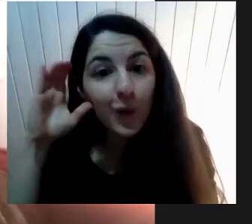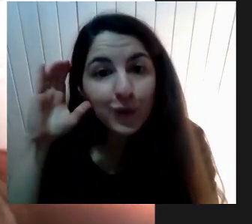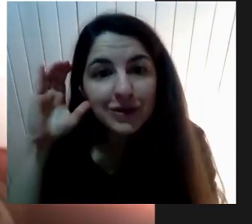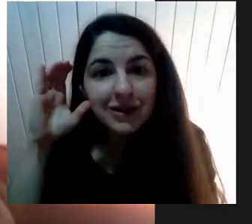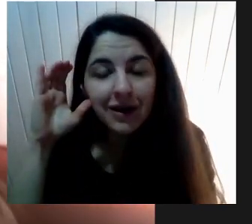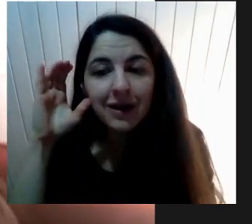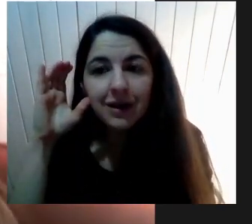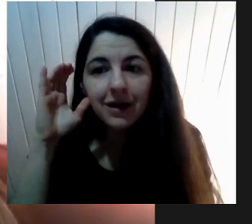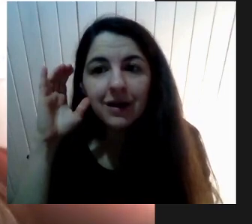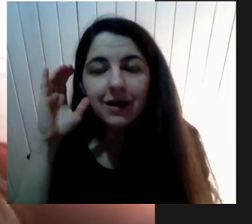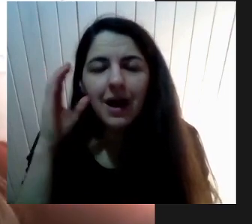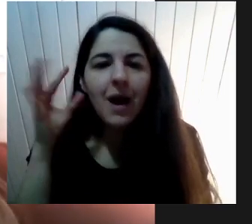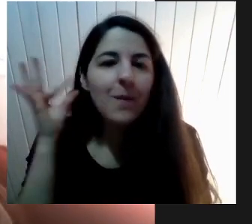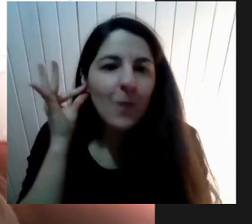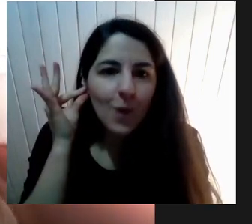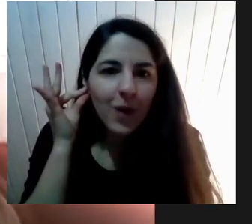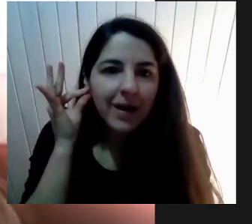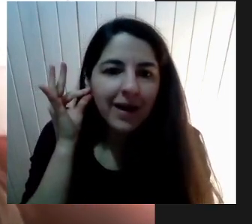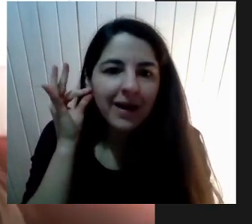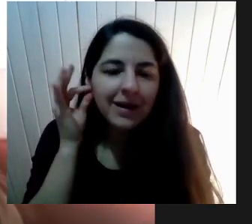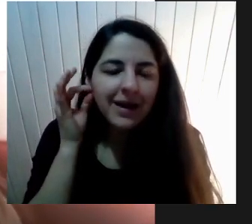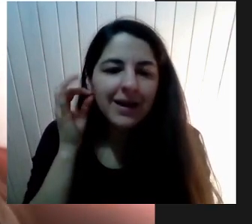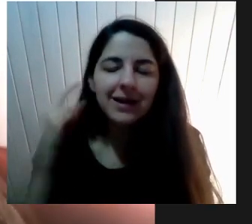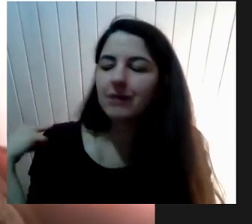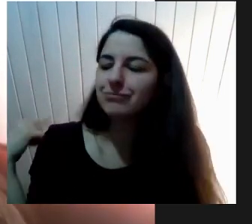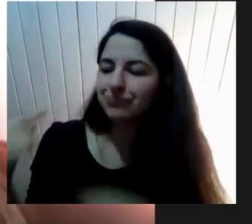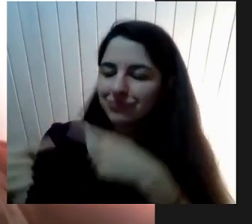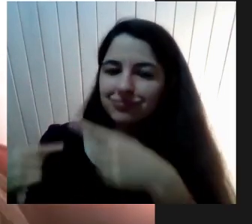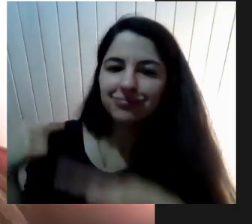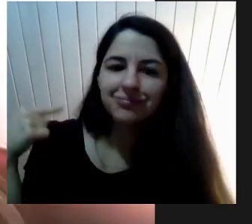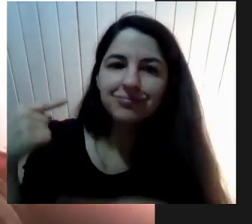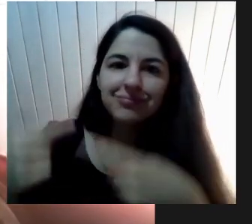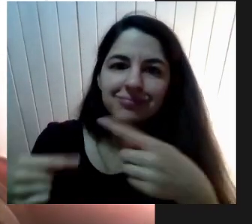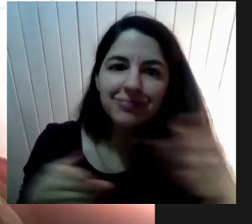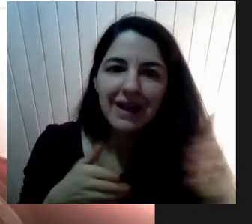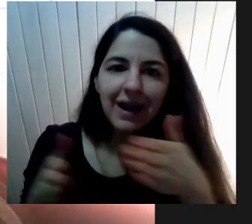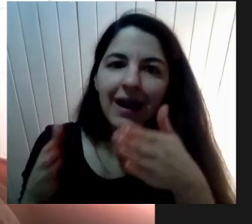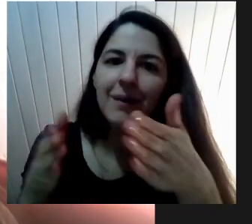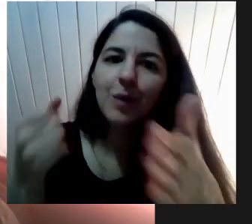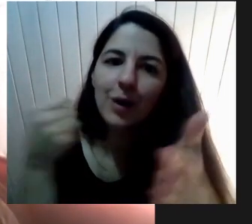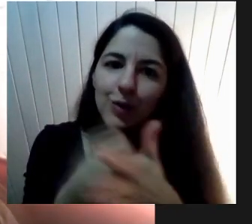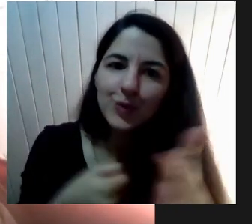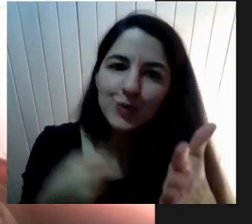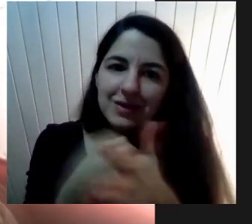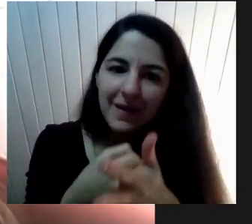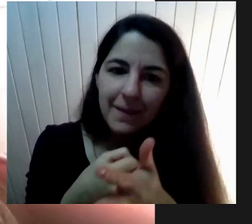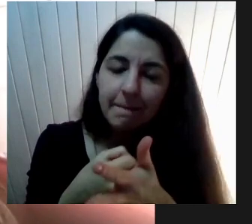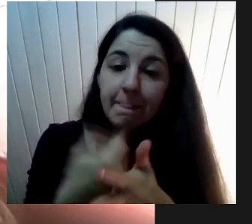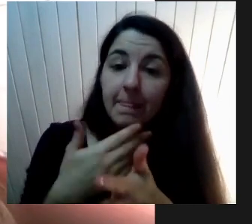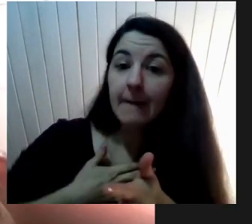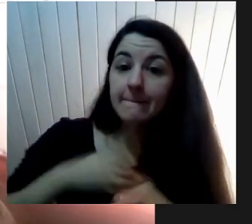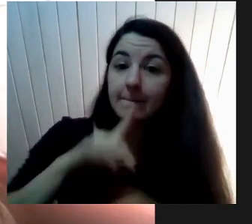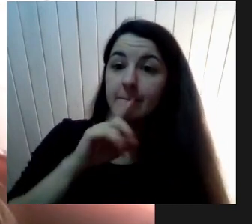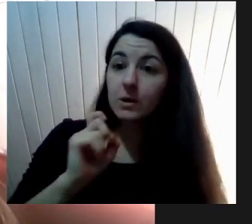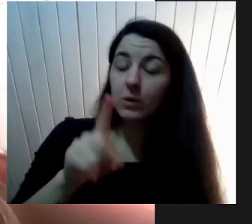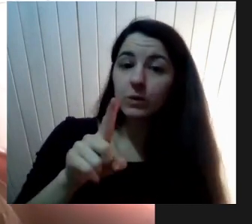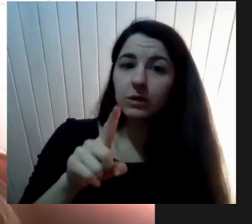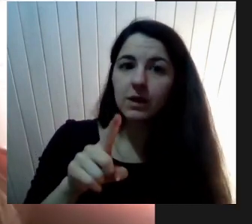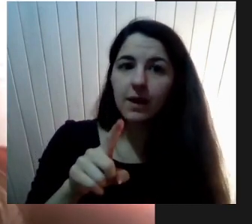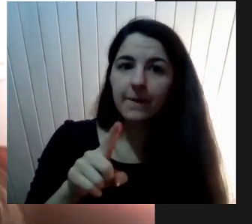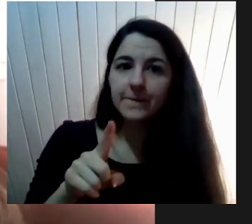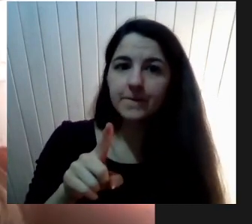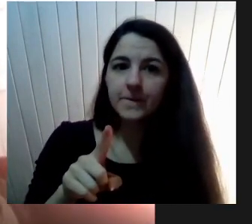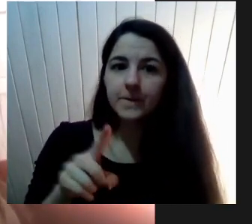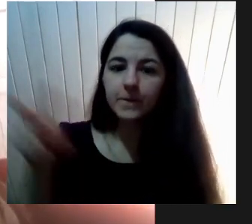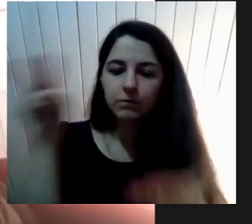Mujeres Que vienen Transitando Y caminando Esta lucha Mi pregunta Tiene que ver Con La lectura Que